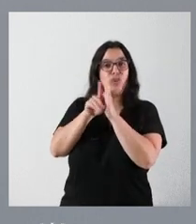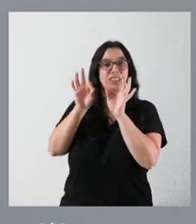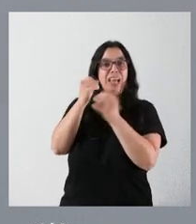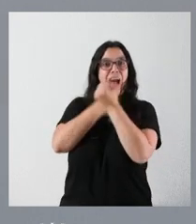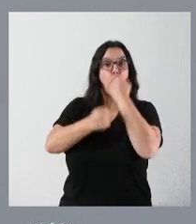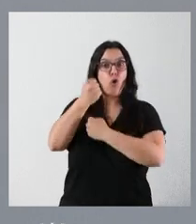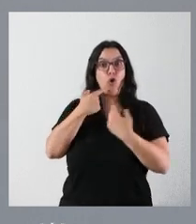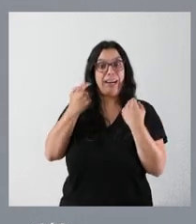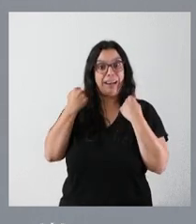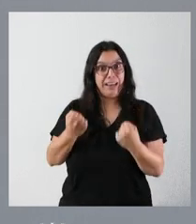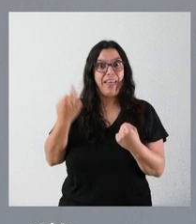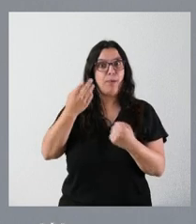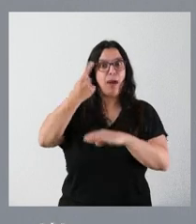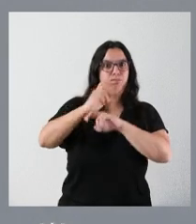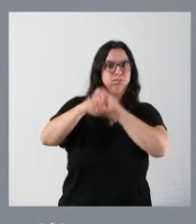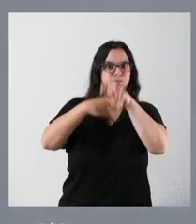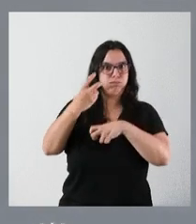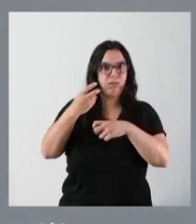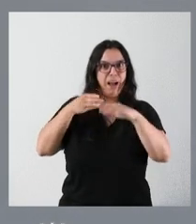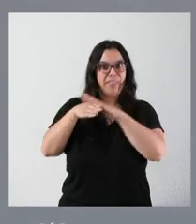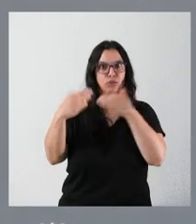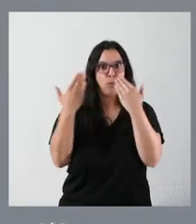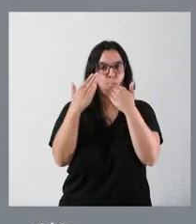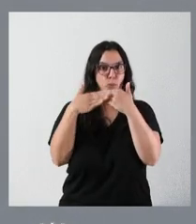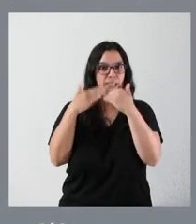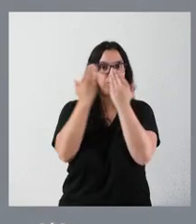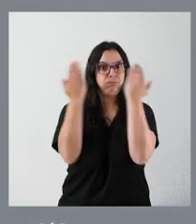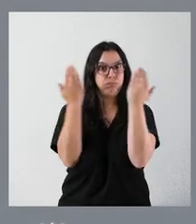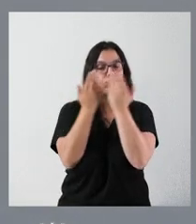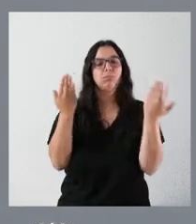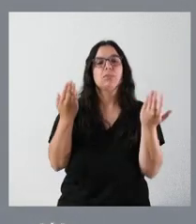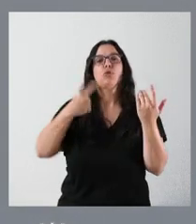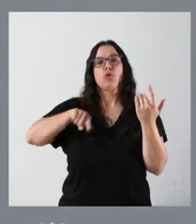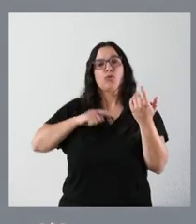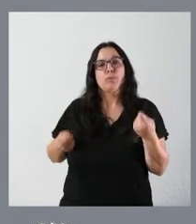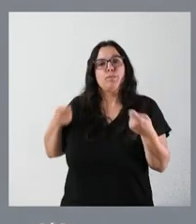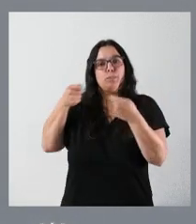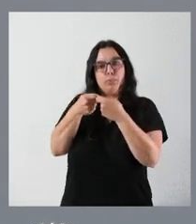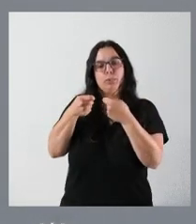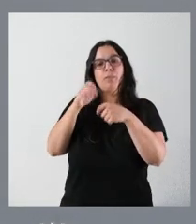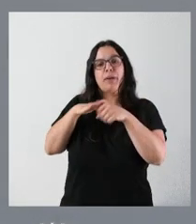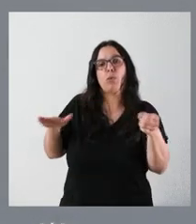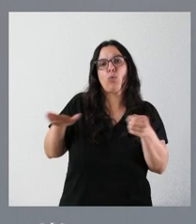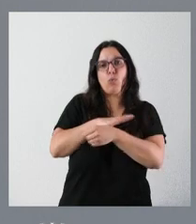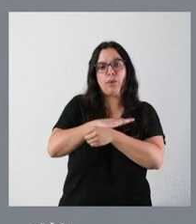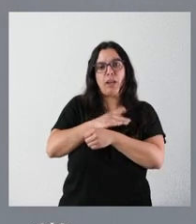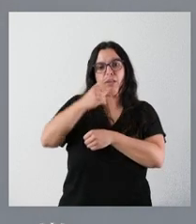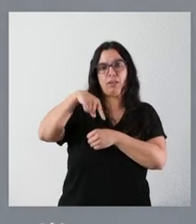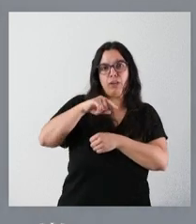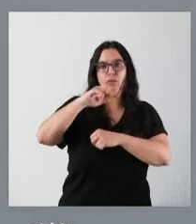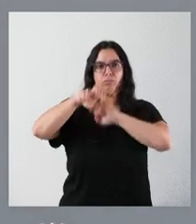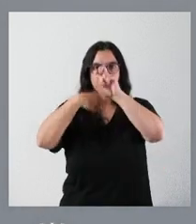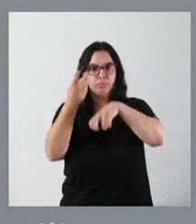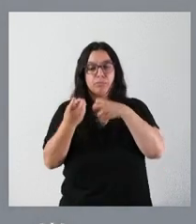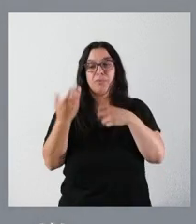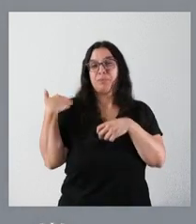energético. Y la Junta de Castilla y León hace una aportación económica para financiar esas actuaciones por parte de los autónomos. Aquellas